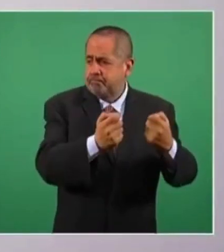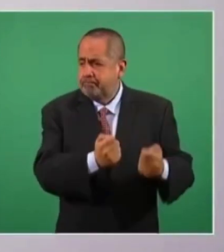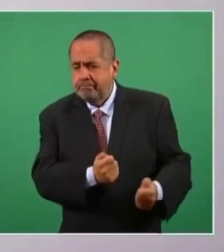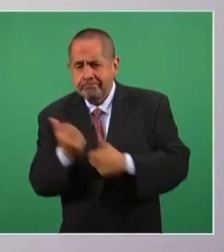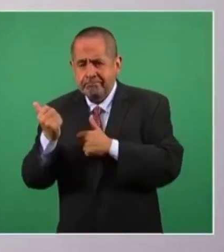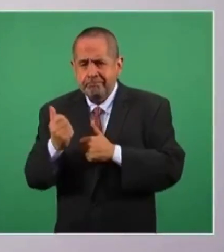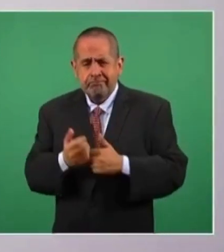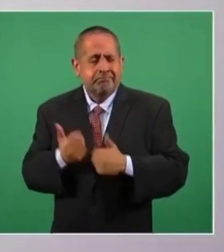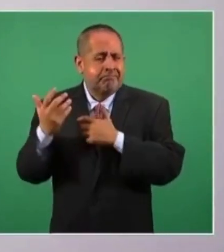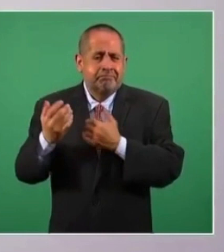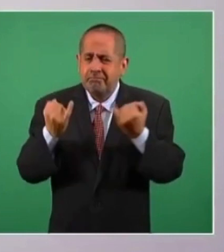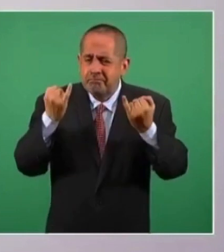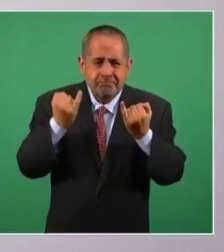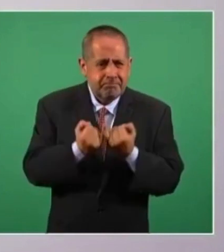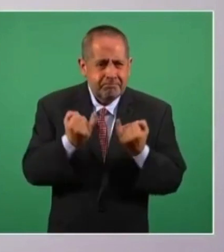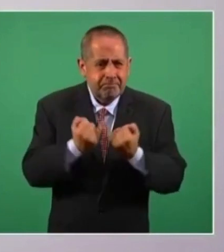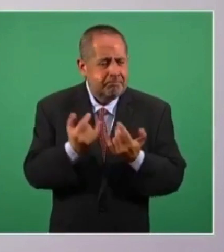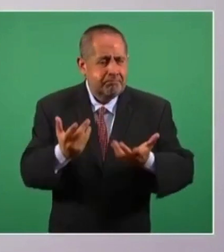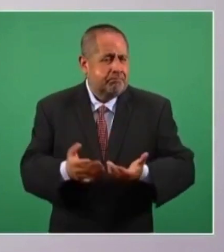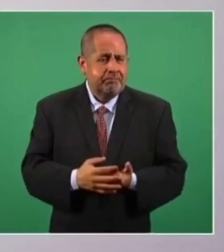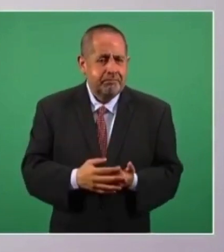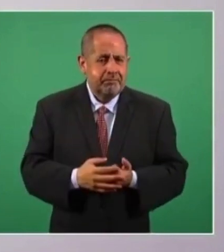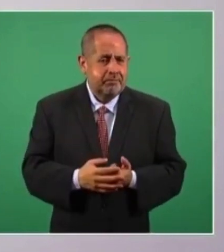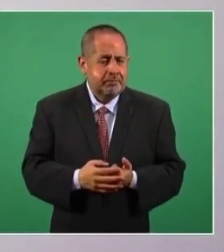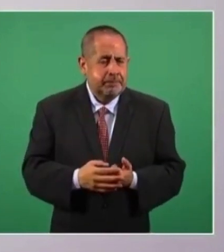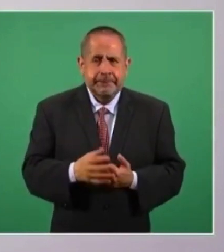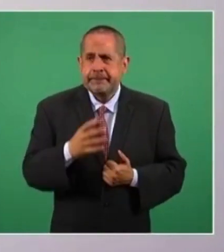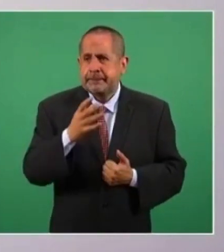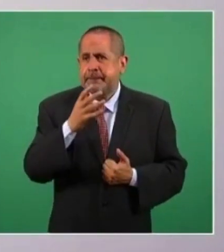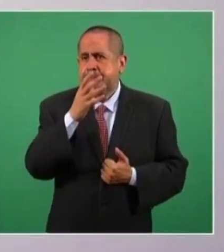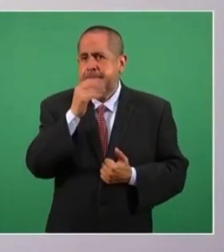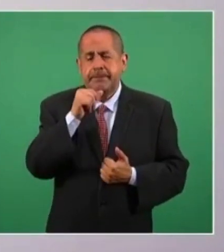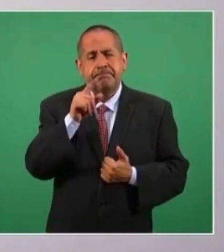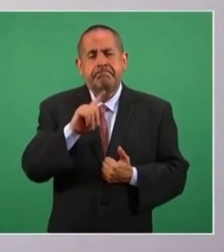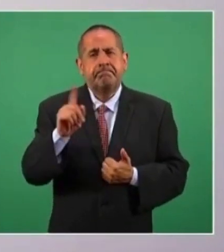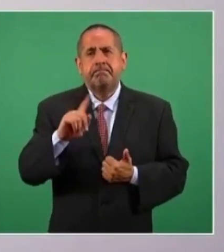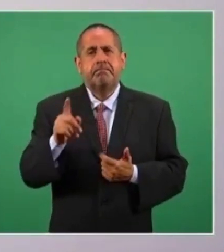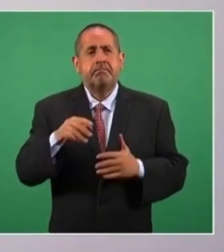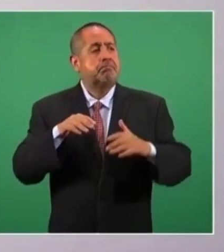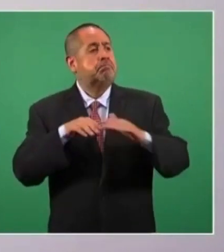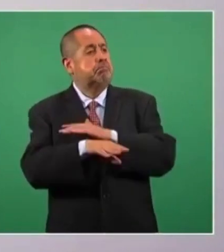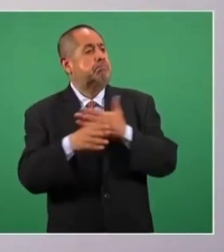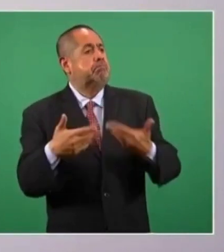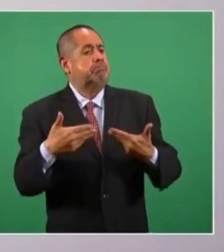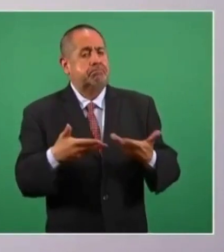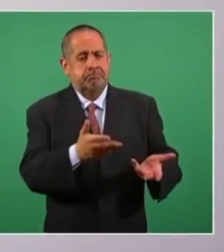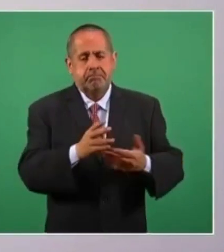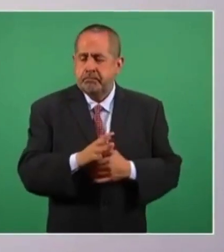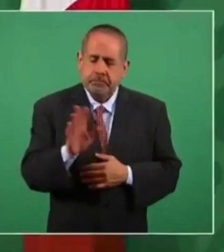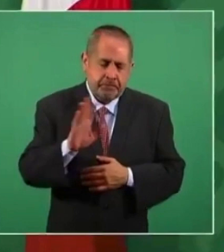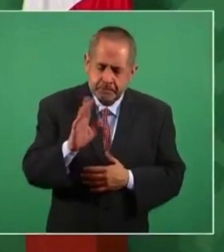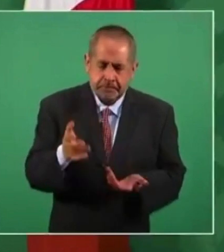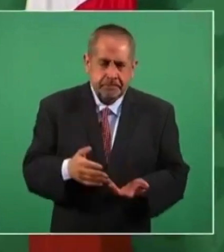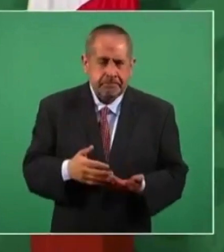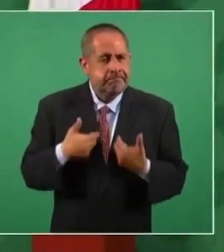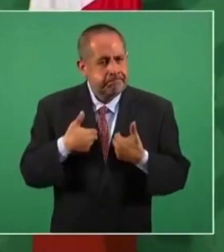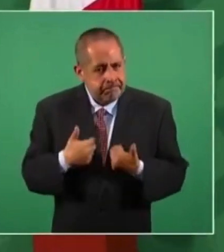porque no se puede, hay que entenderlo,